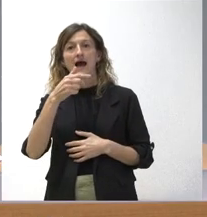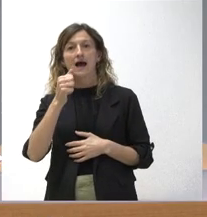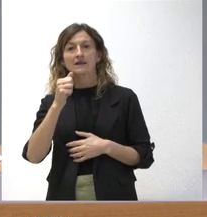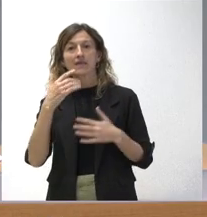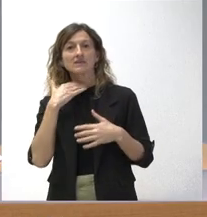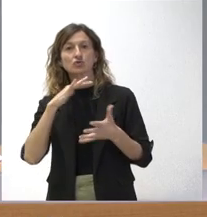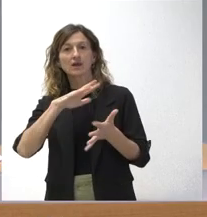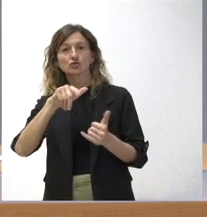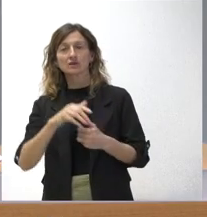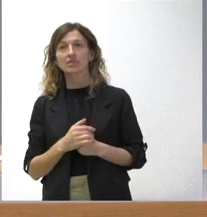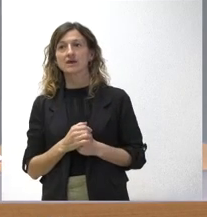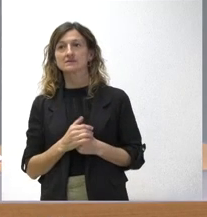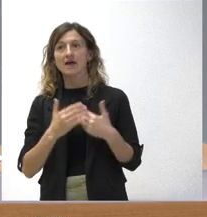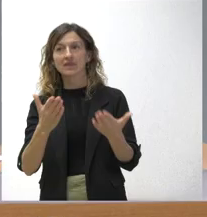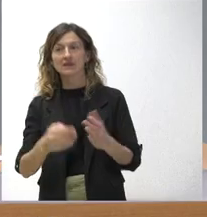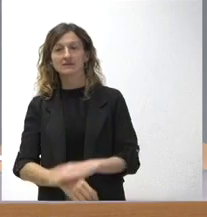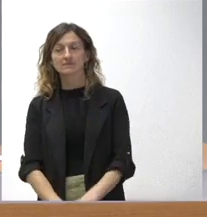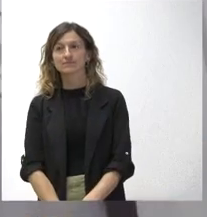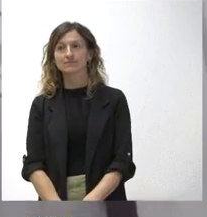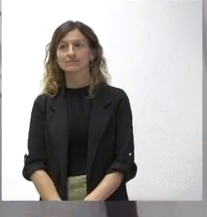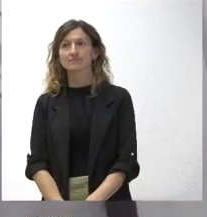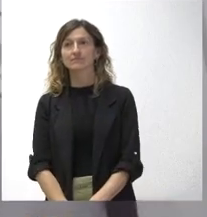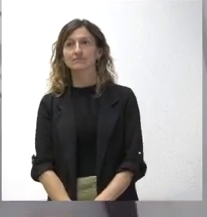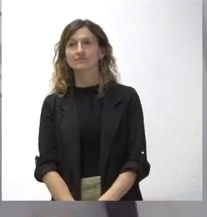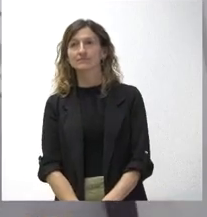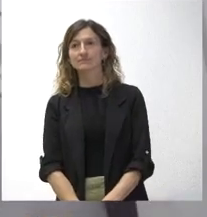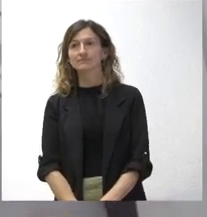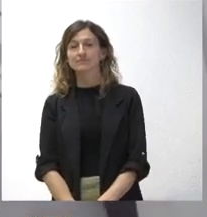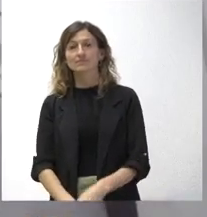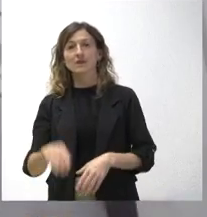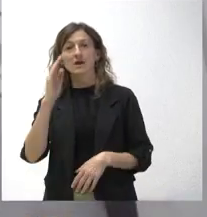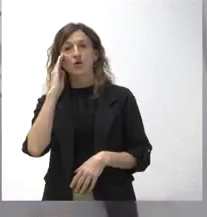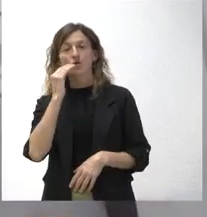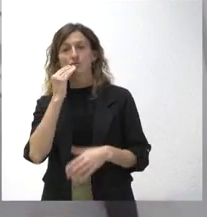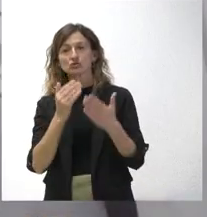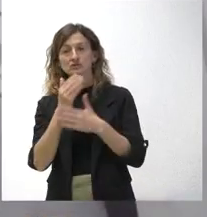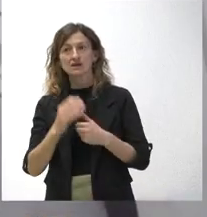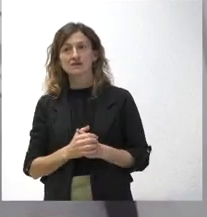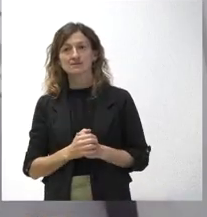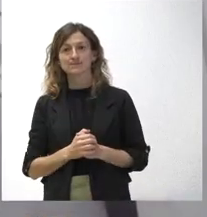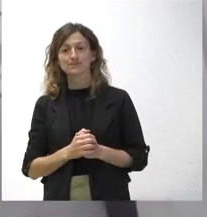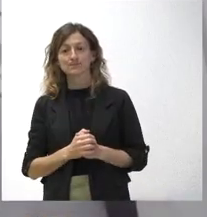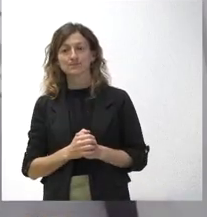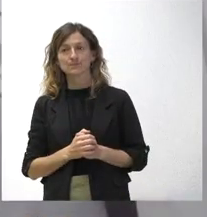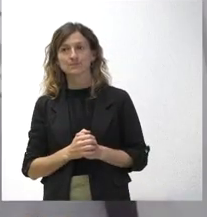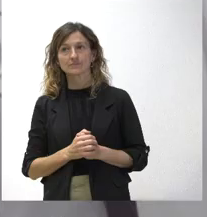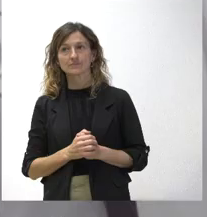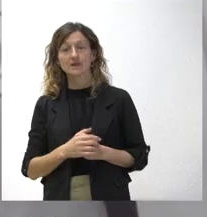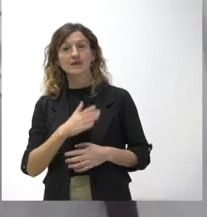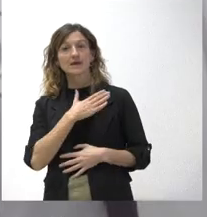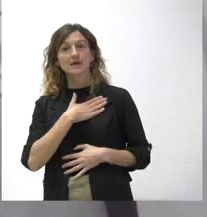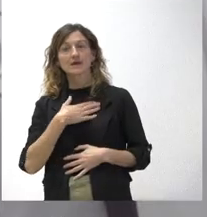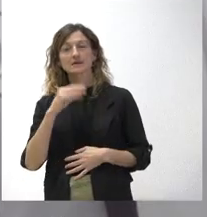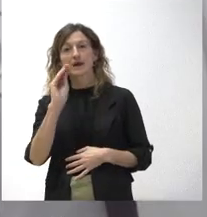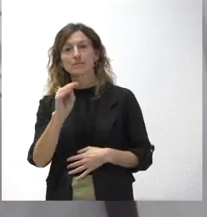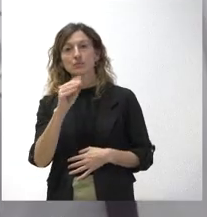Soria Noticias. Adelante, Ana. Buenos días. Hola, buenos días. Yo quería preguntar porque parece ser que el